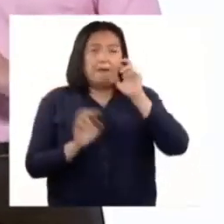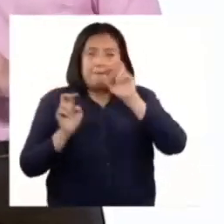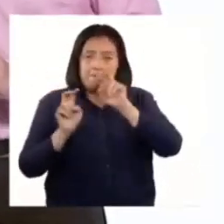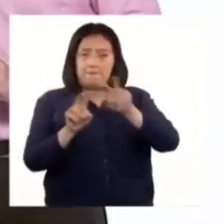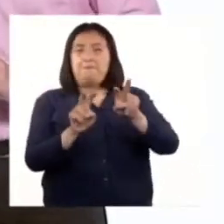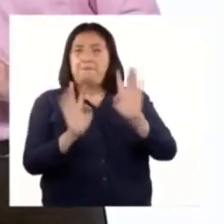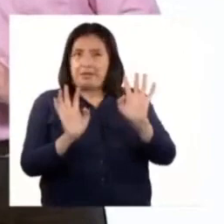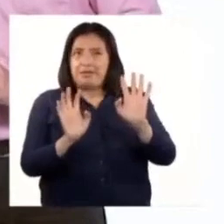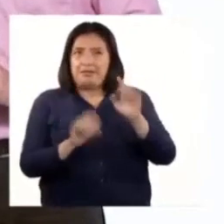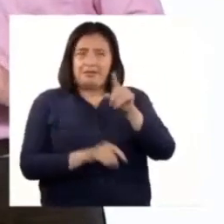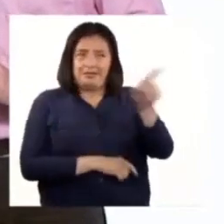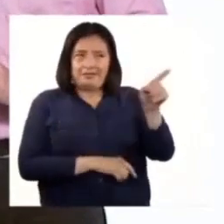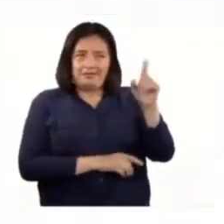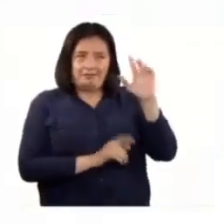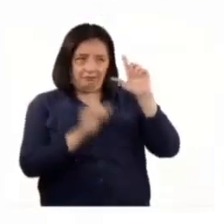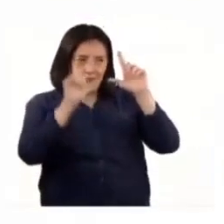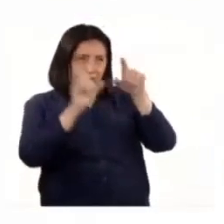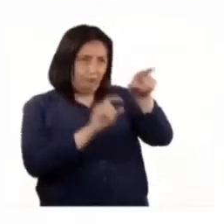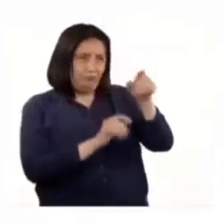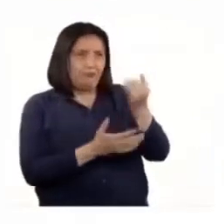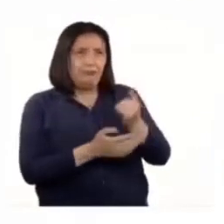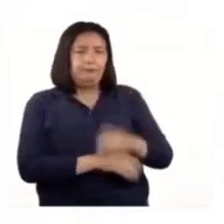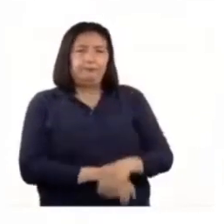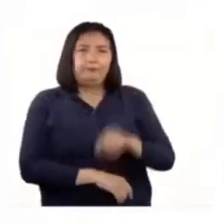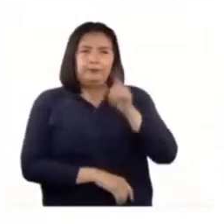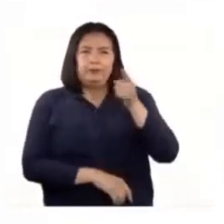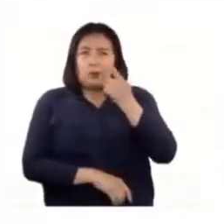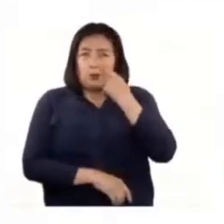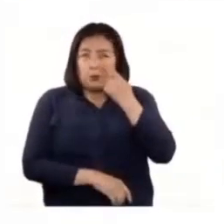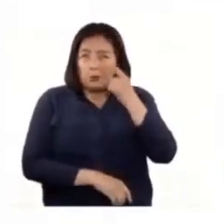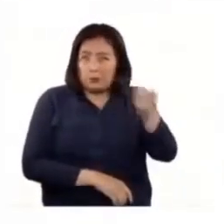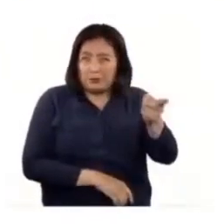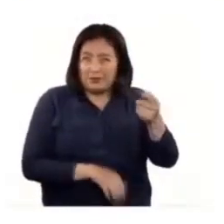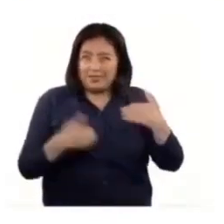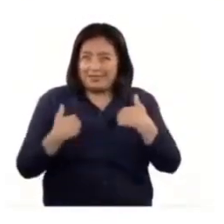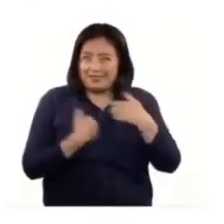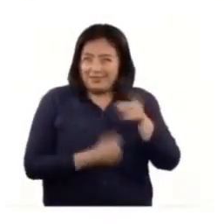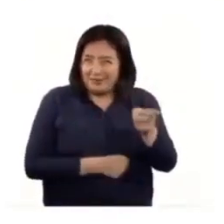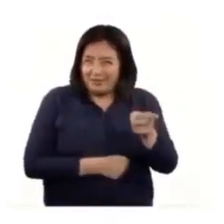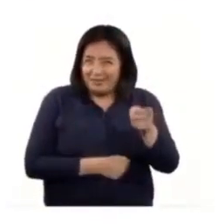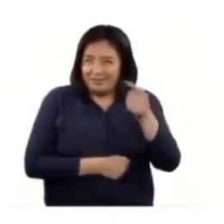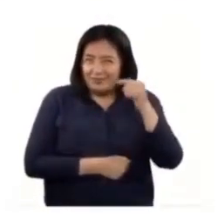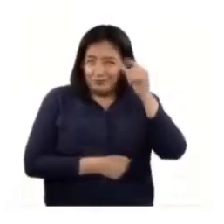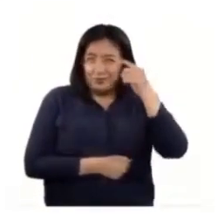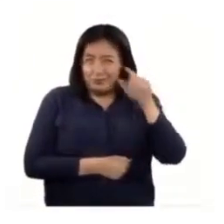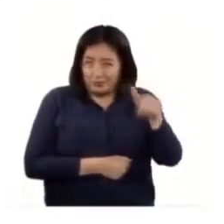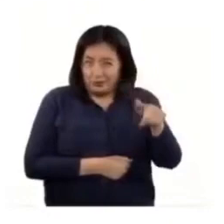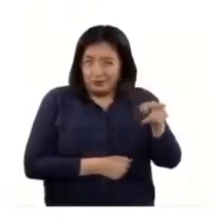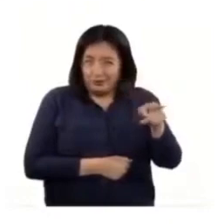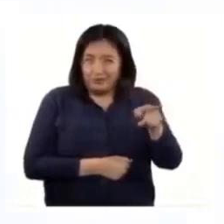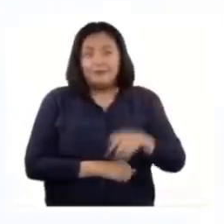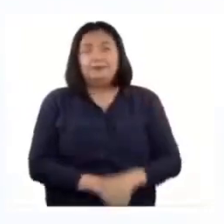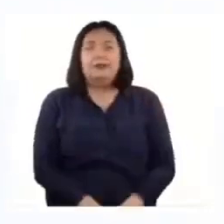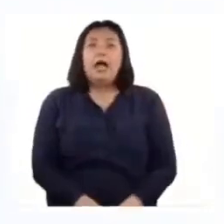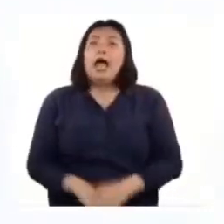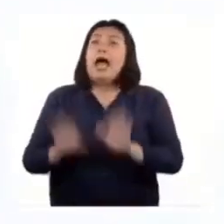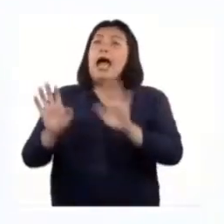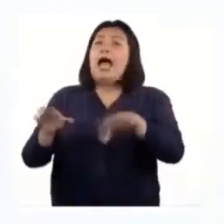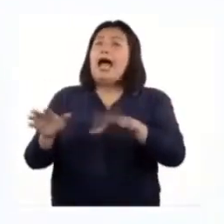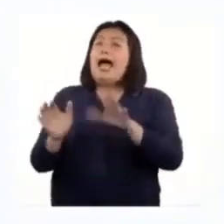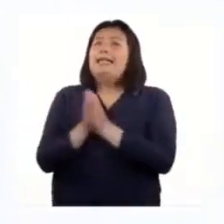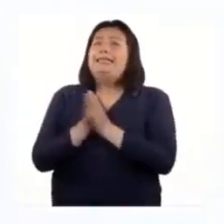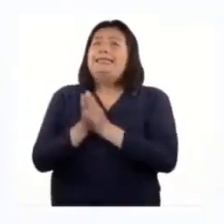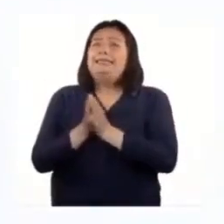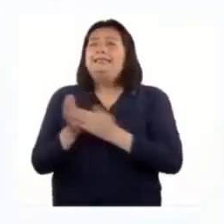Observen bien esta primera imagen. B. ¿Reconocen al animal que se ve ahí? B. Ay,